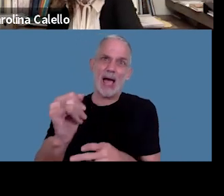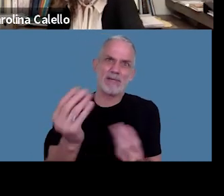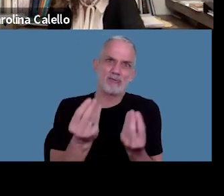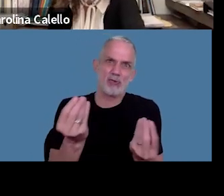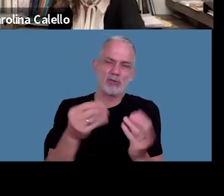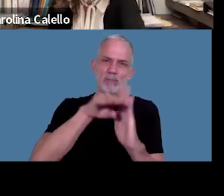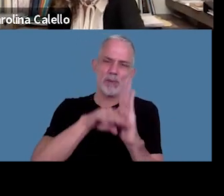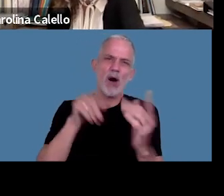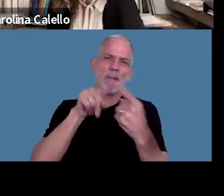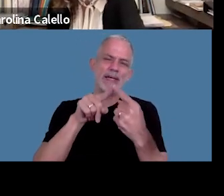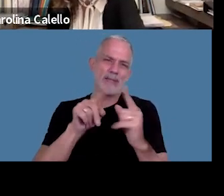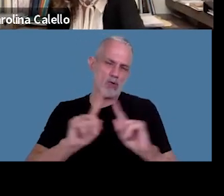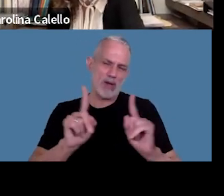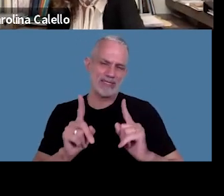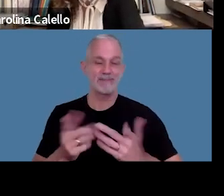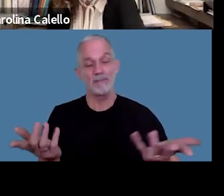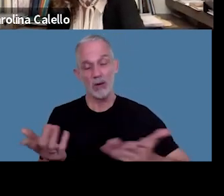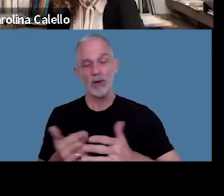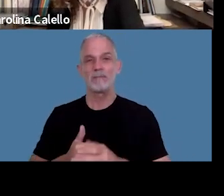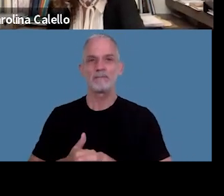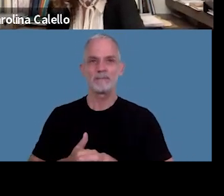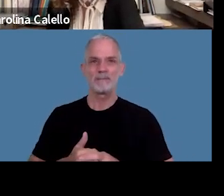cumple el objetivo pero bueno